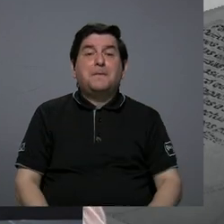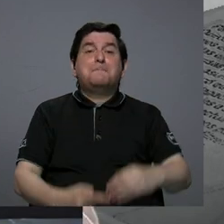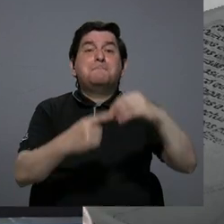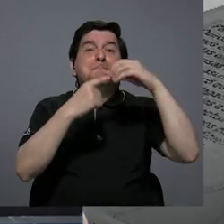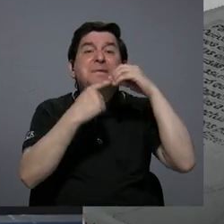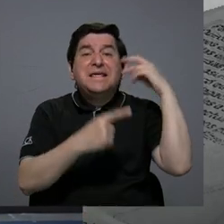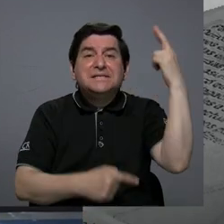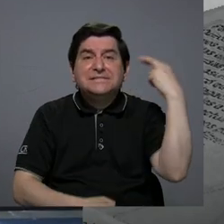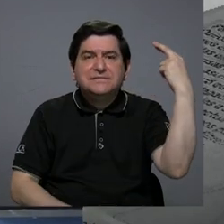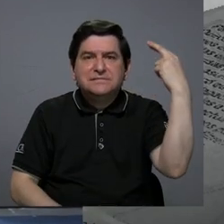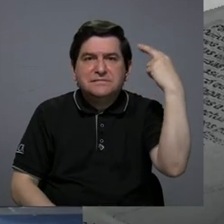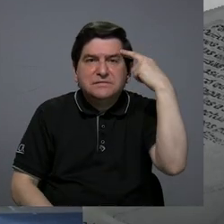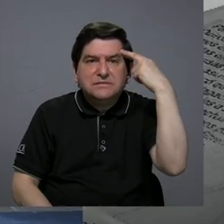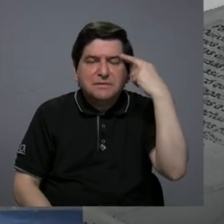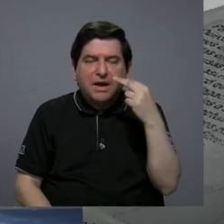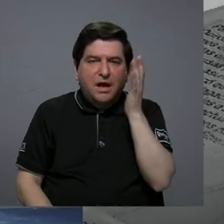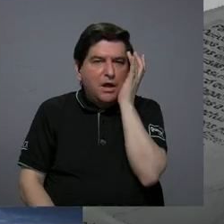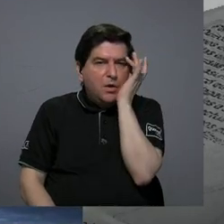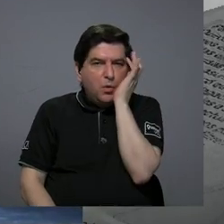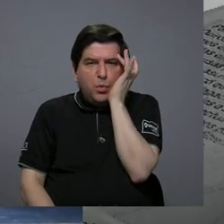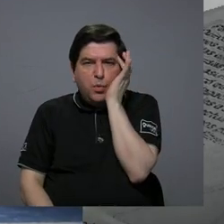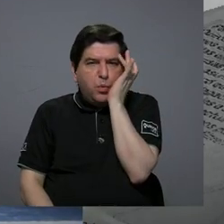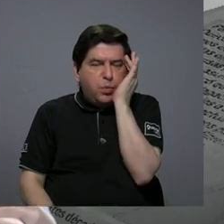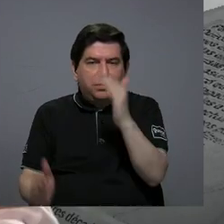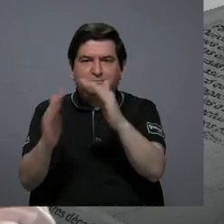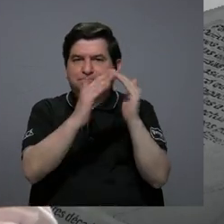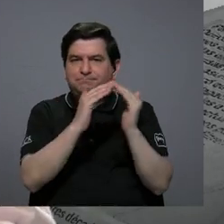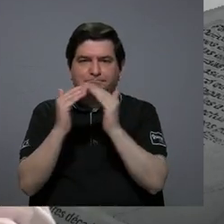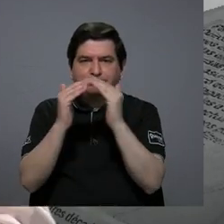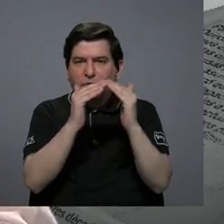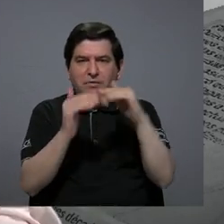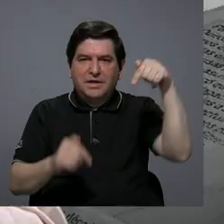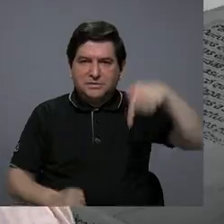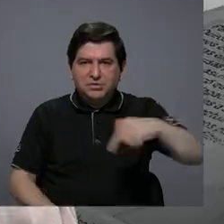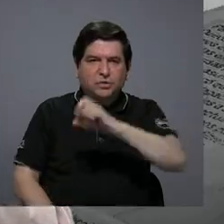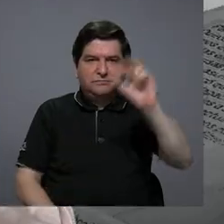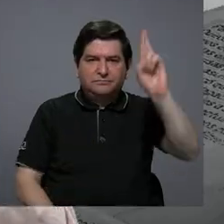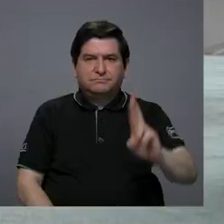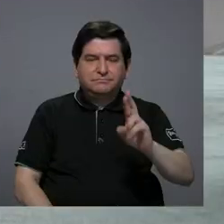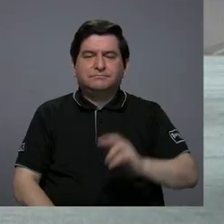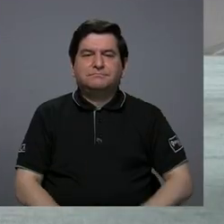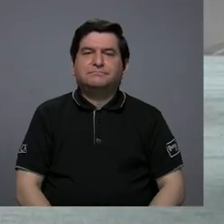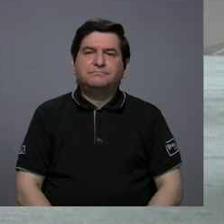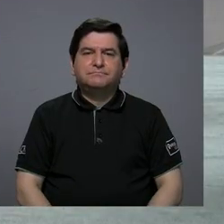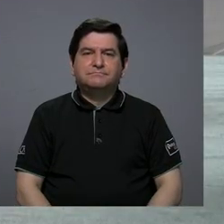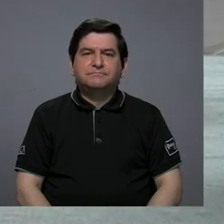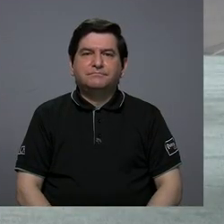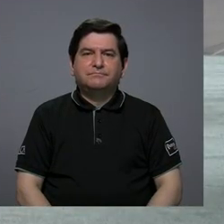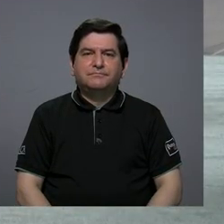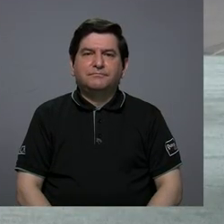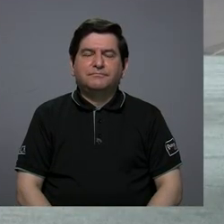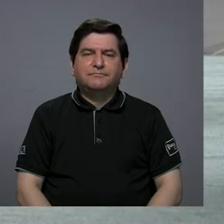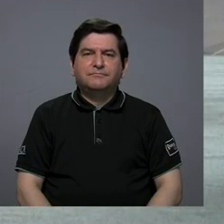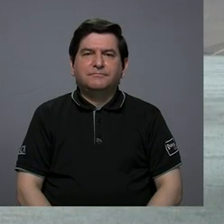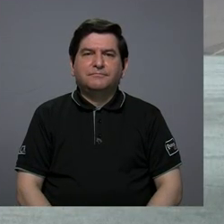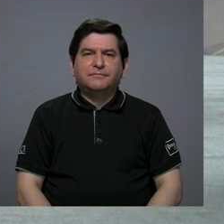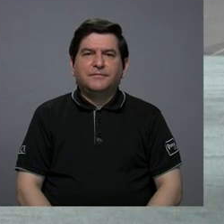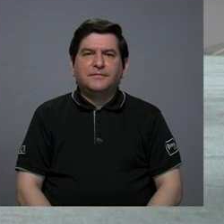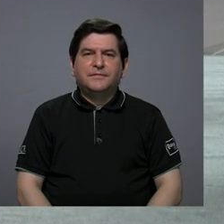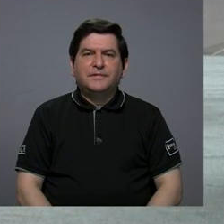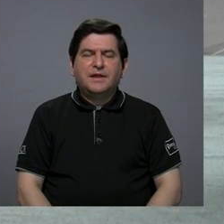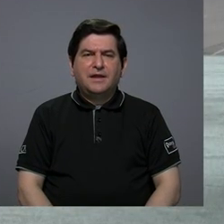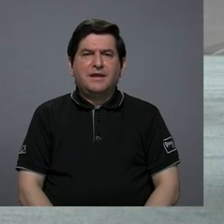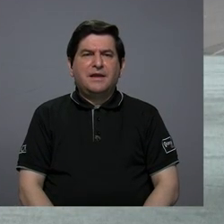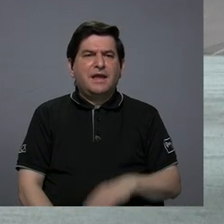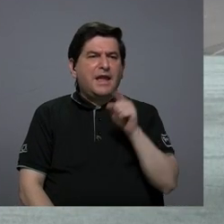causa de preocupación de la población costarricense. ¿A quiénes son? ¿A quiénes